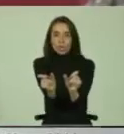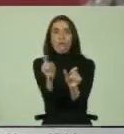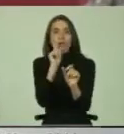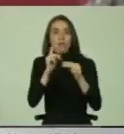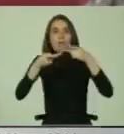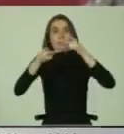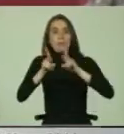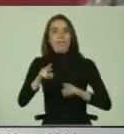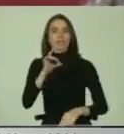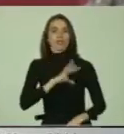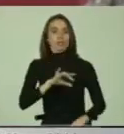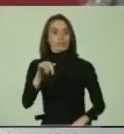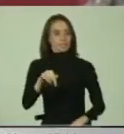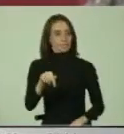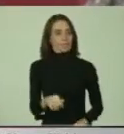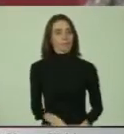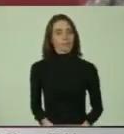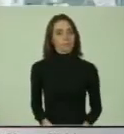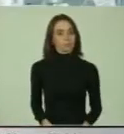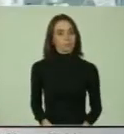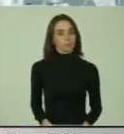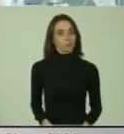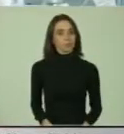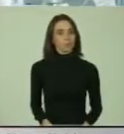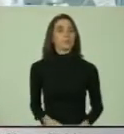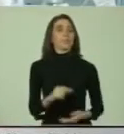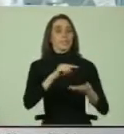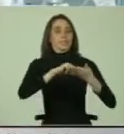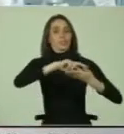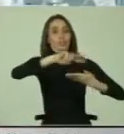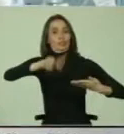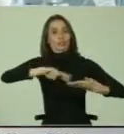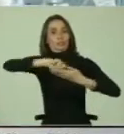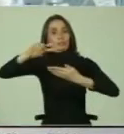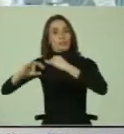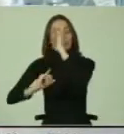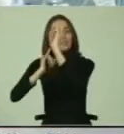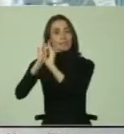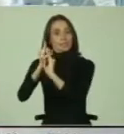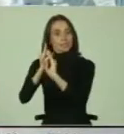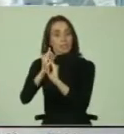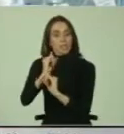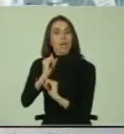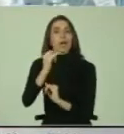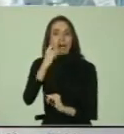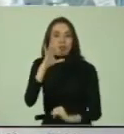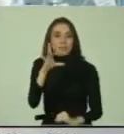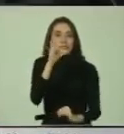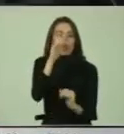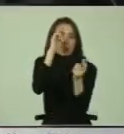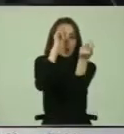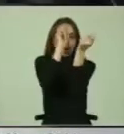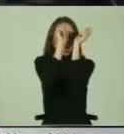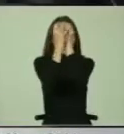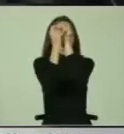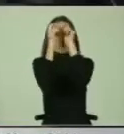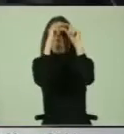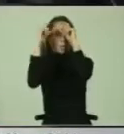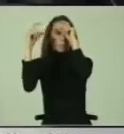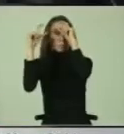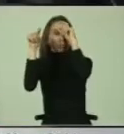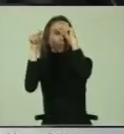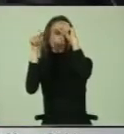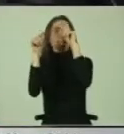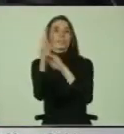Chile. Esto, pues a través de estos tratados internacionales se da cuenta de un giro en la concepción de la discapacidad,